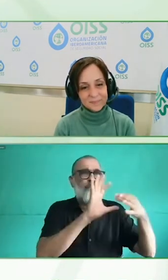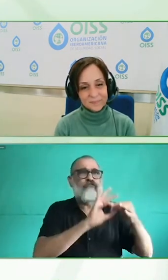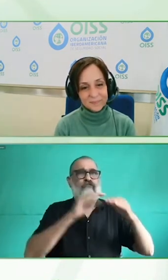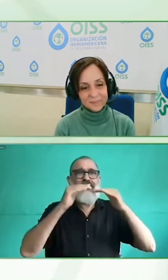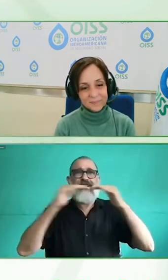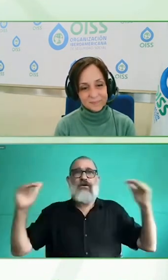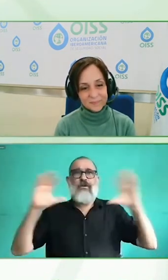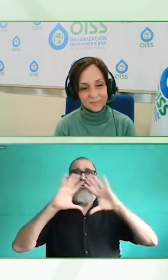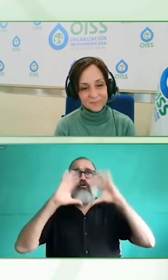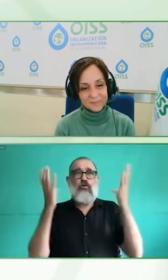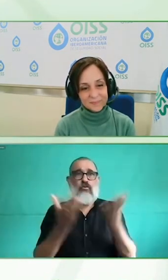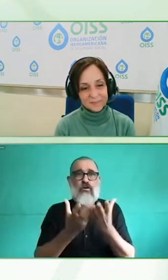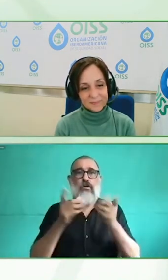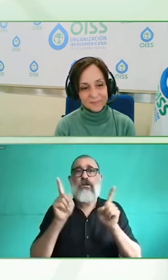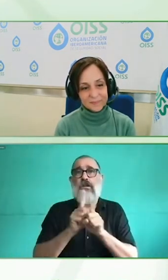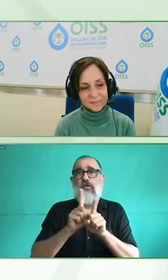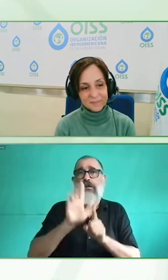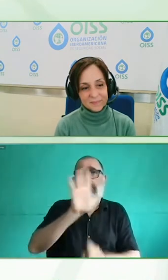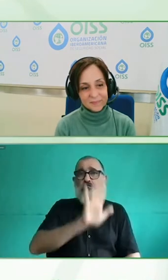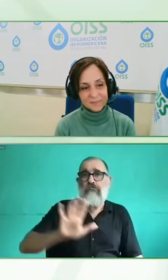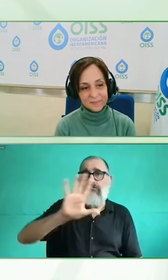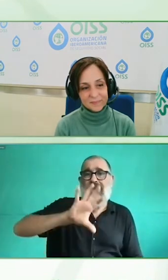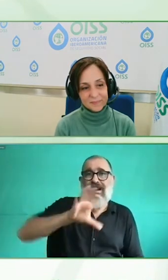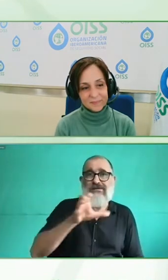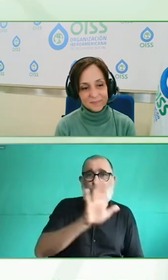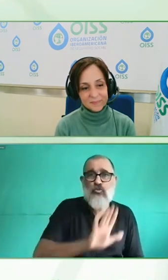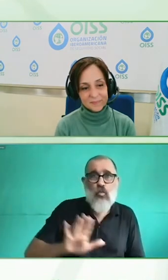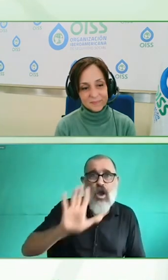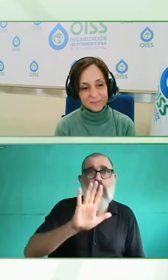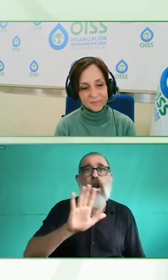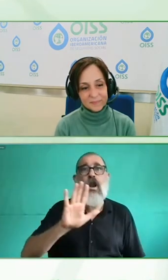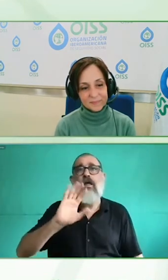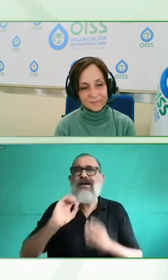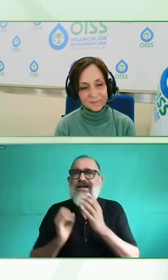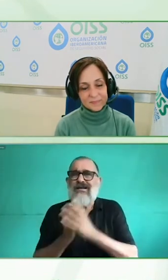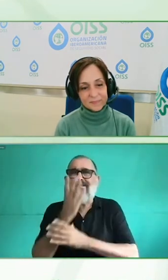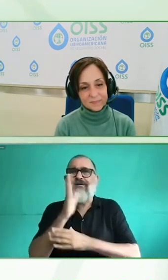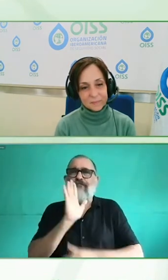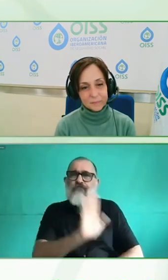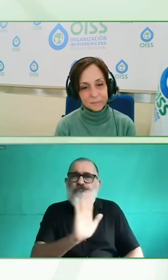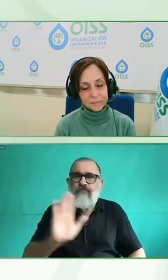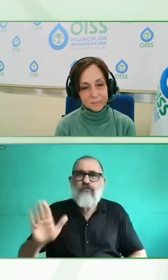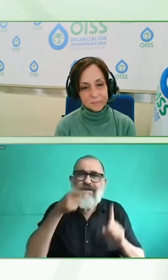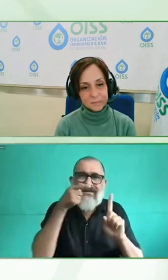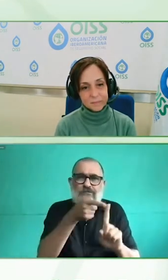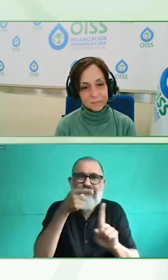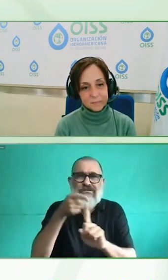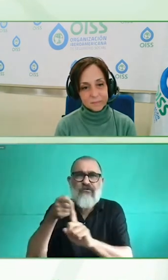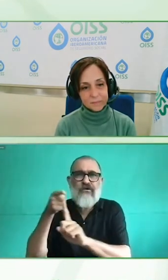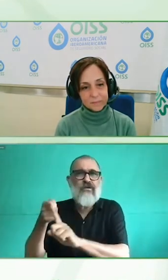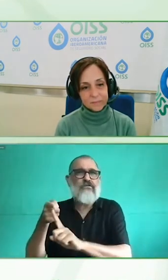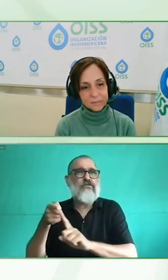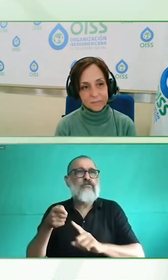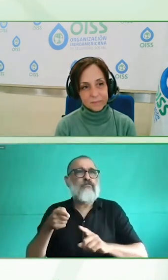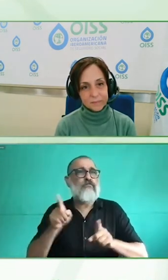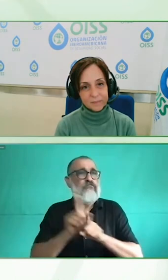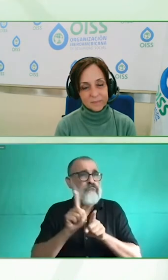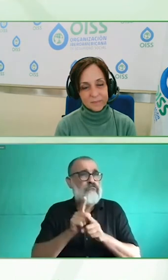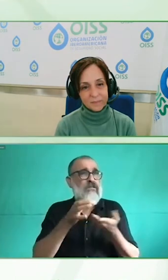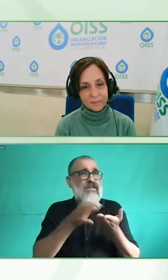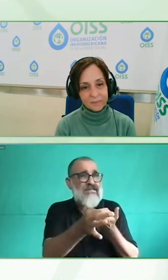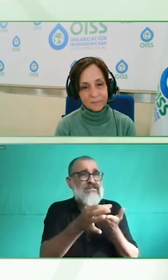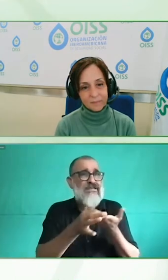con las asociaciones de empleadores a nivel global o con las pymes estoy pensando cómo